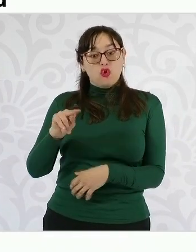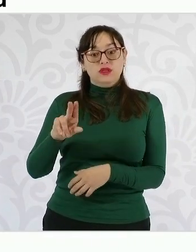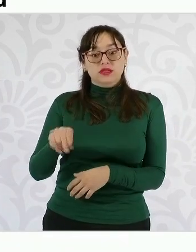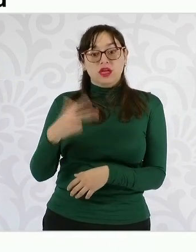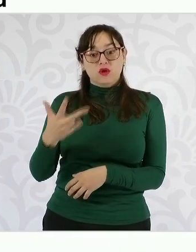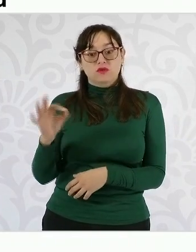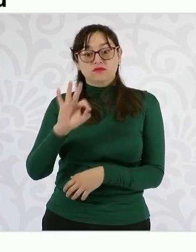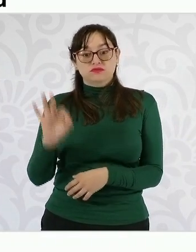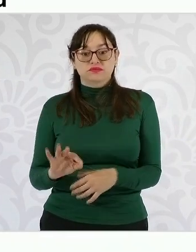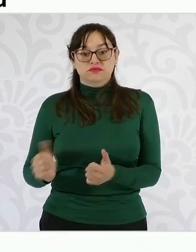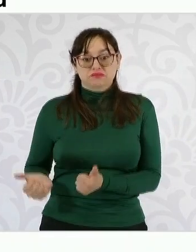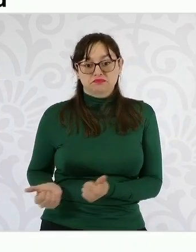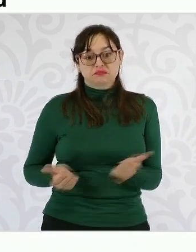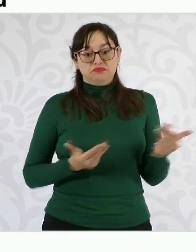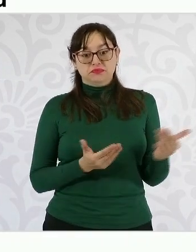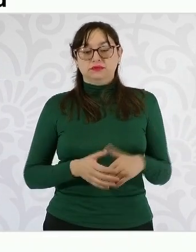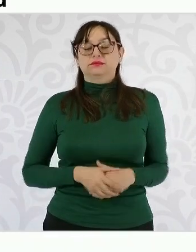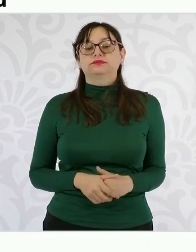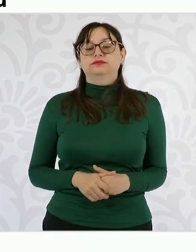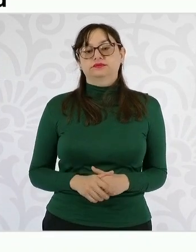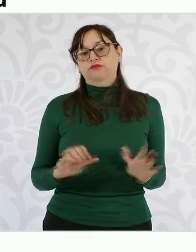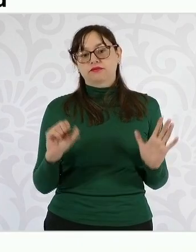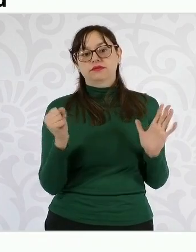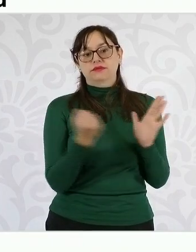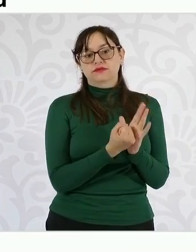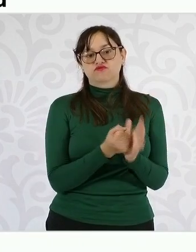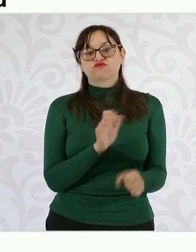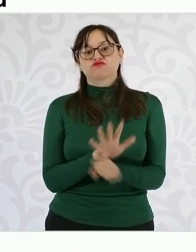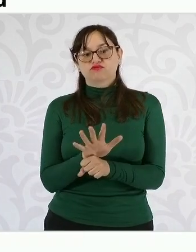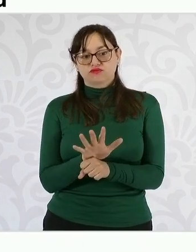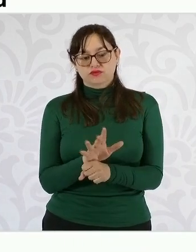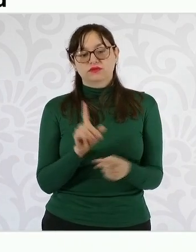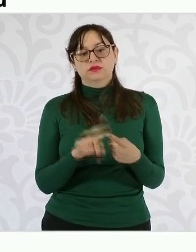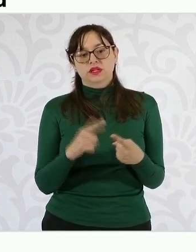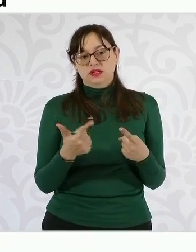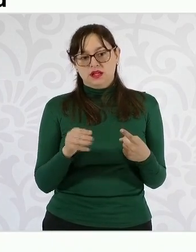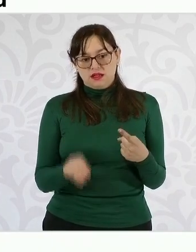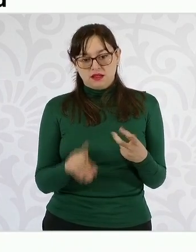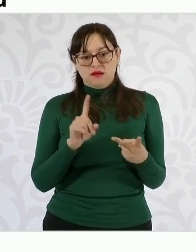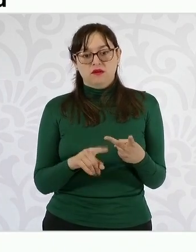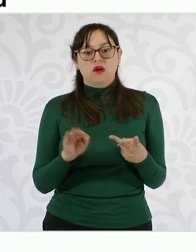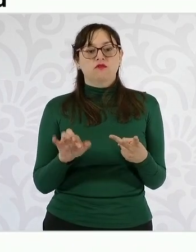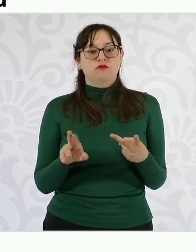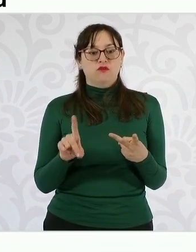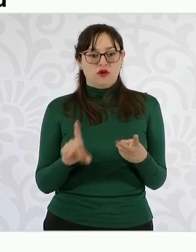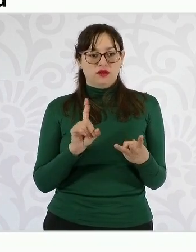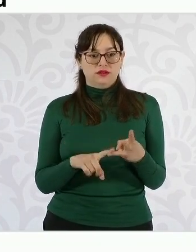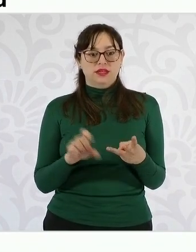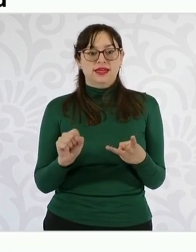De estas, las tres principales marcas que se venden son, otra vez, General Motors, Ford,